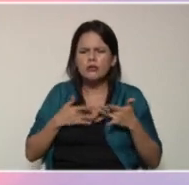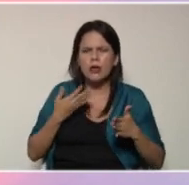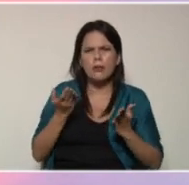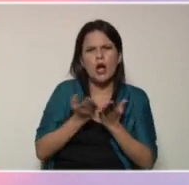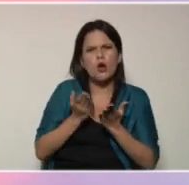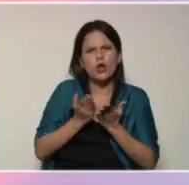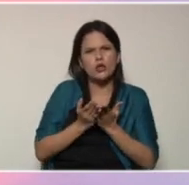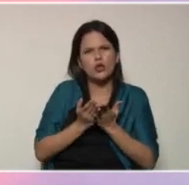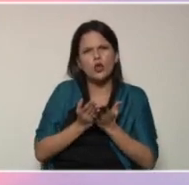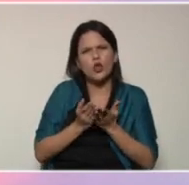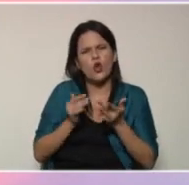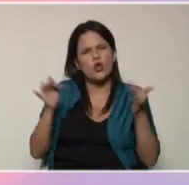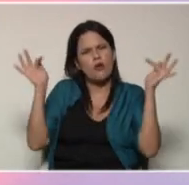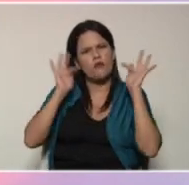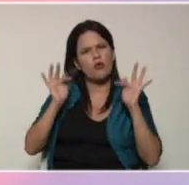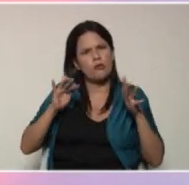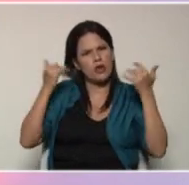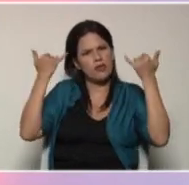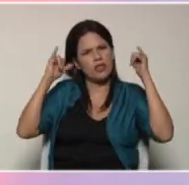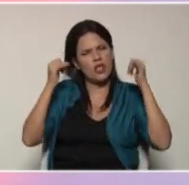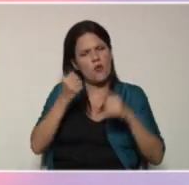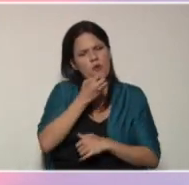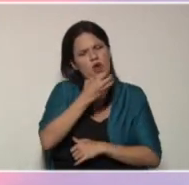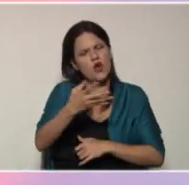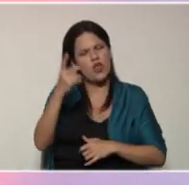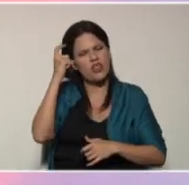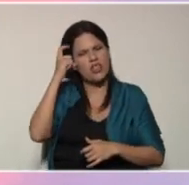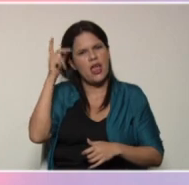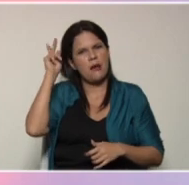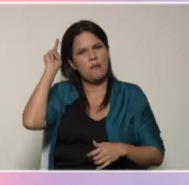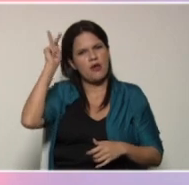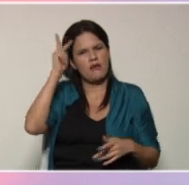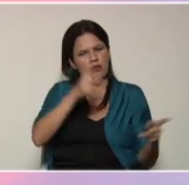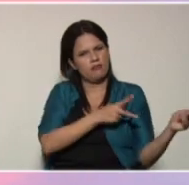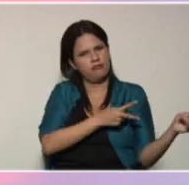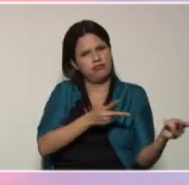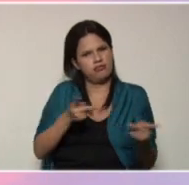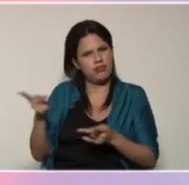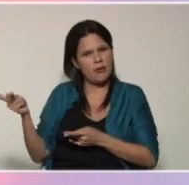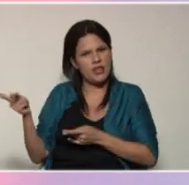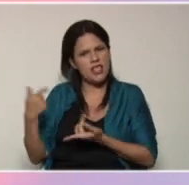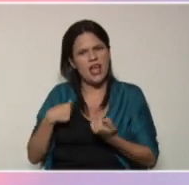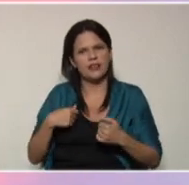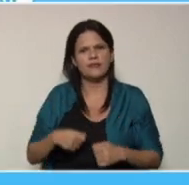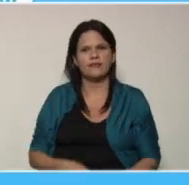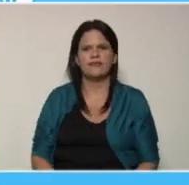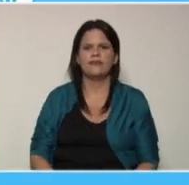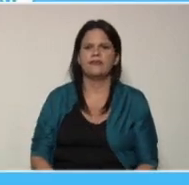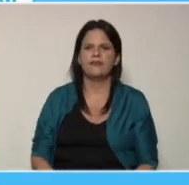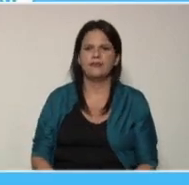manera divertida. Así que muy buenos días, profesora. Bienvenida a este, su programa.